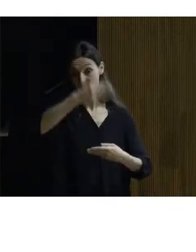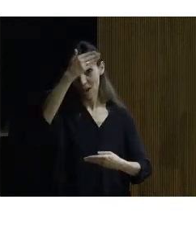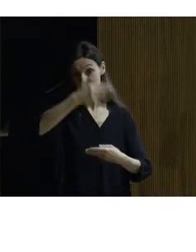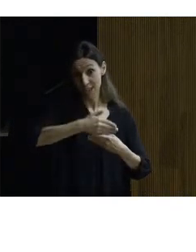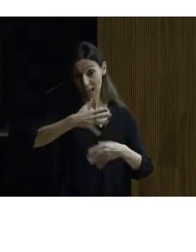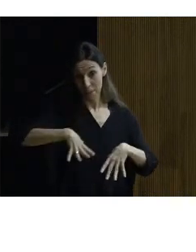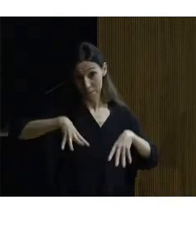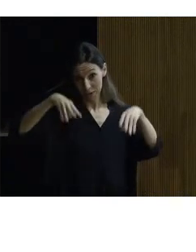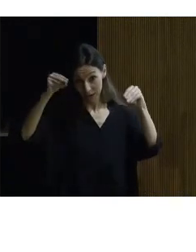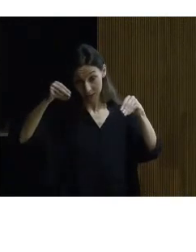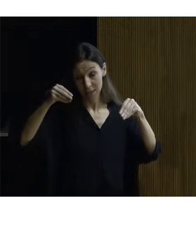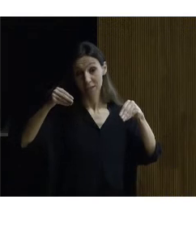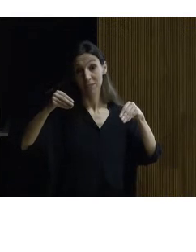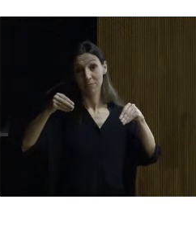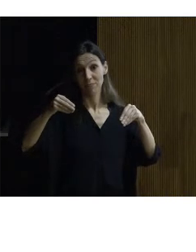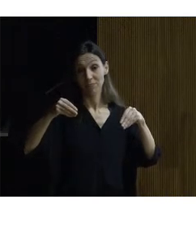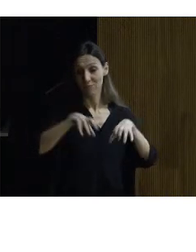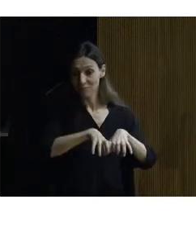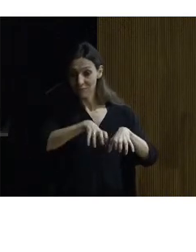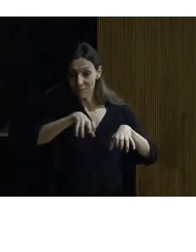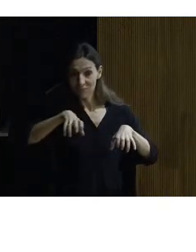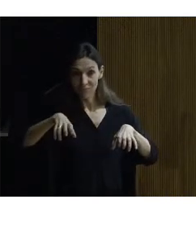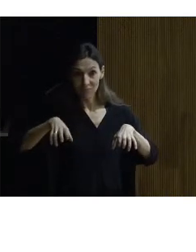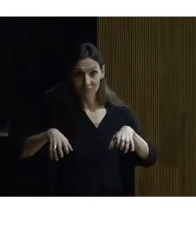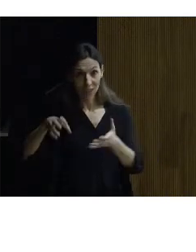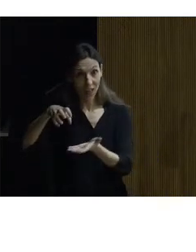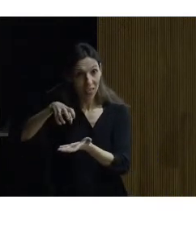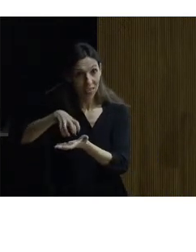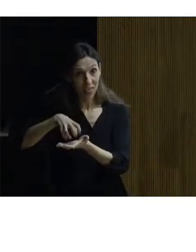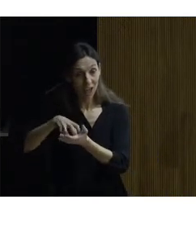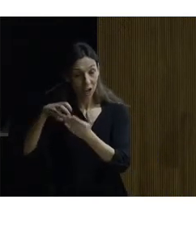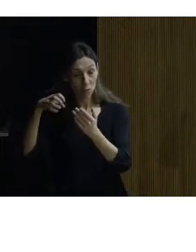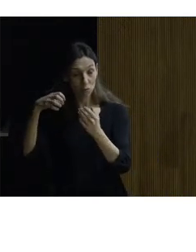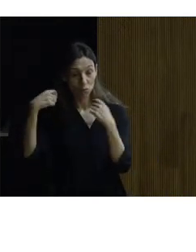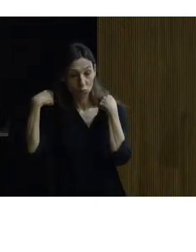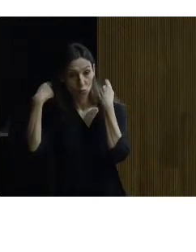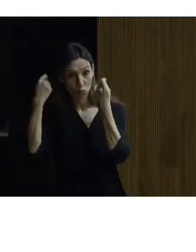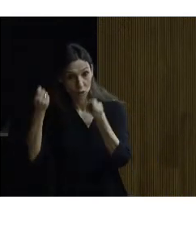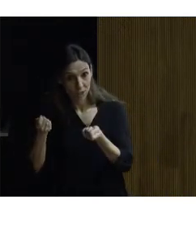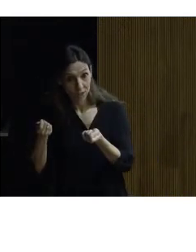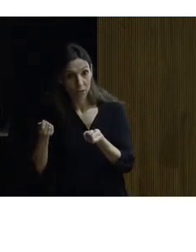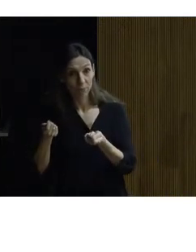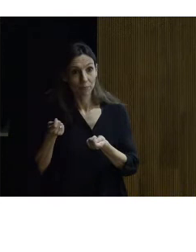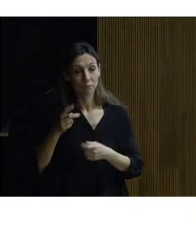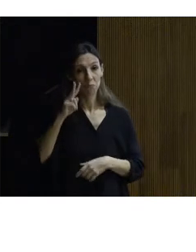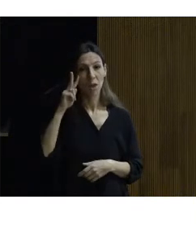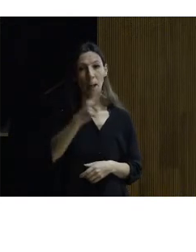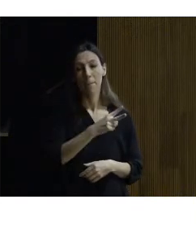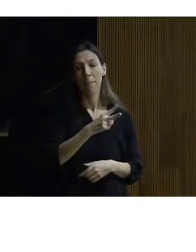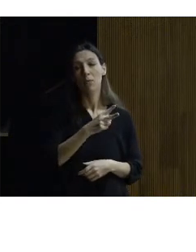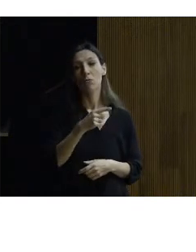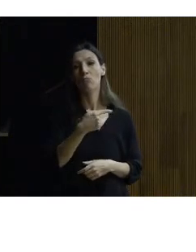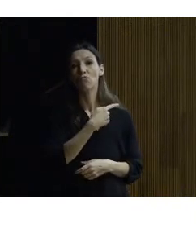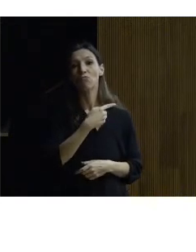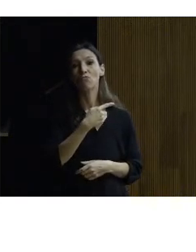adosado al templo del monasterio de Yuste vemos que tiene dos plantas la